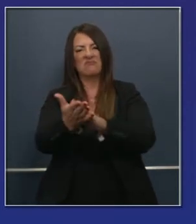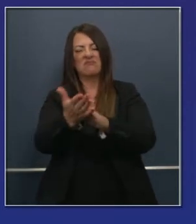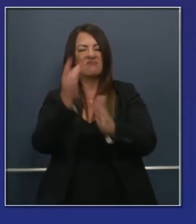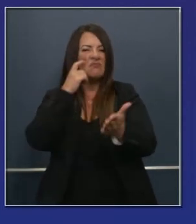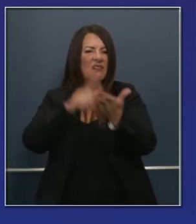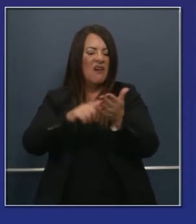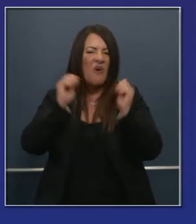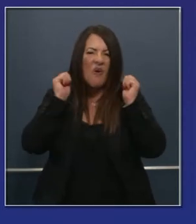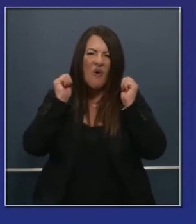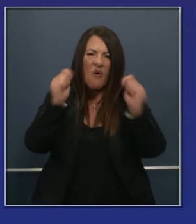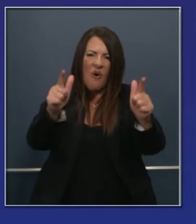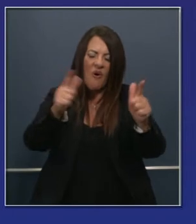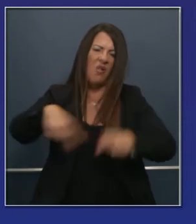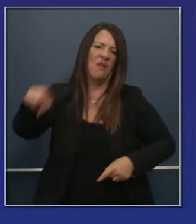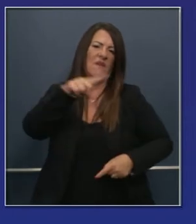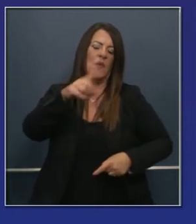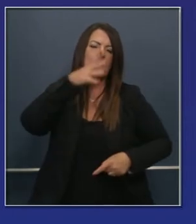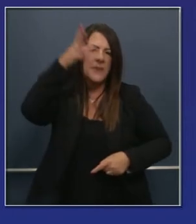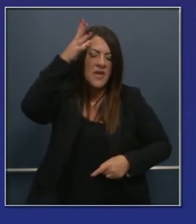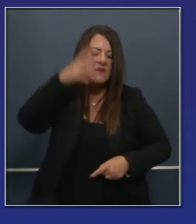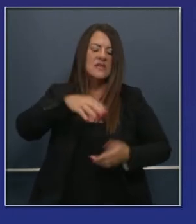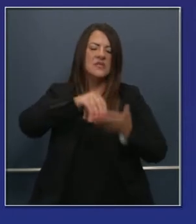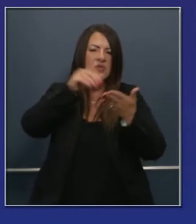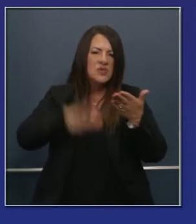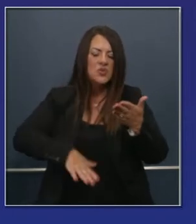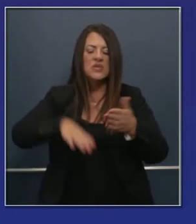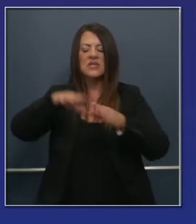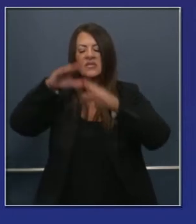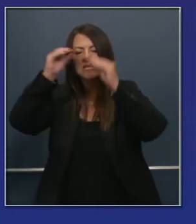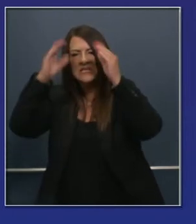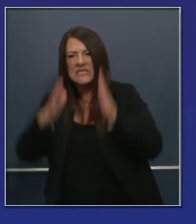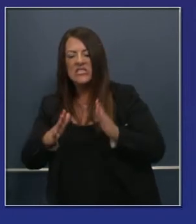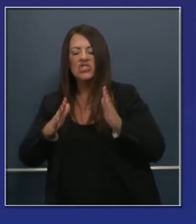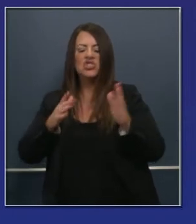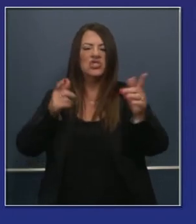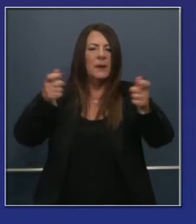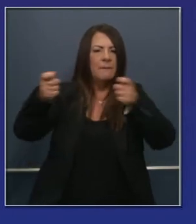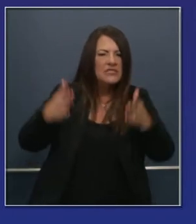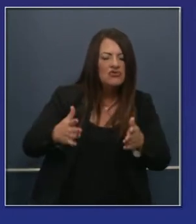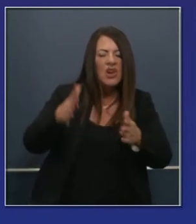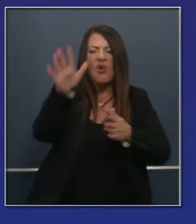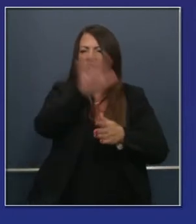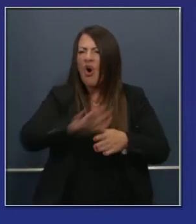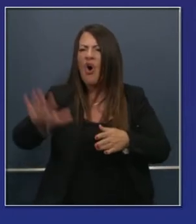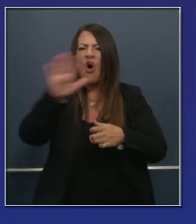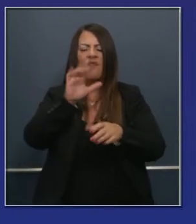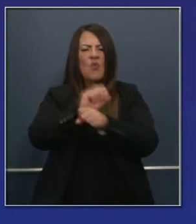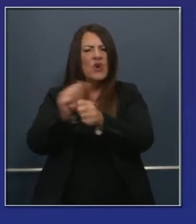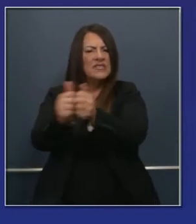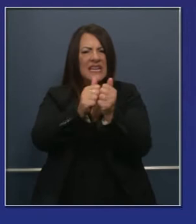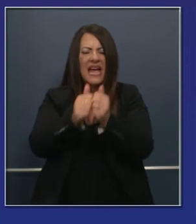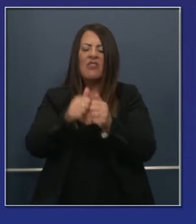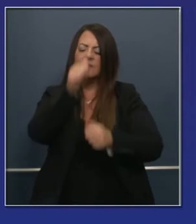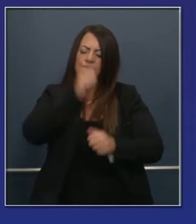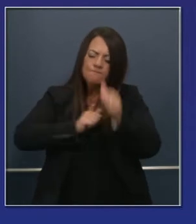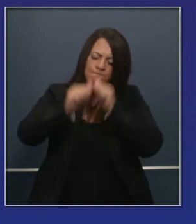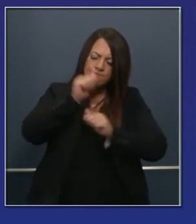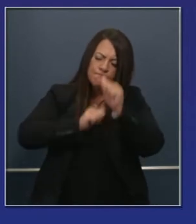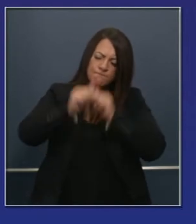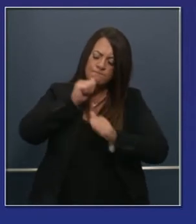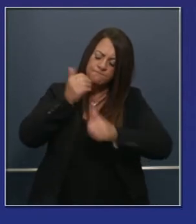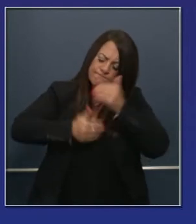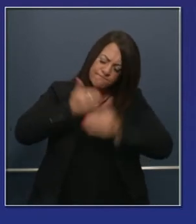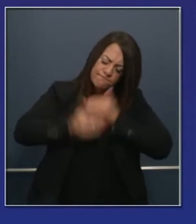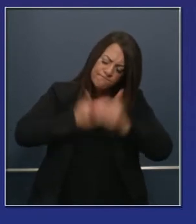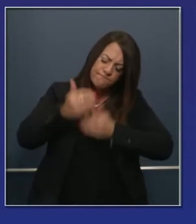los esfuerzos y la resistencia de todos, administradores, educadores, padres, superintendentes